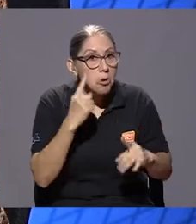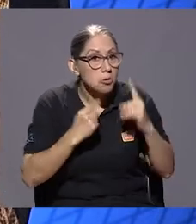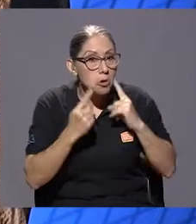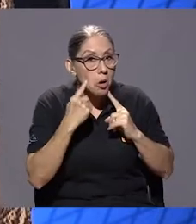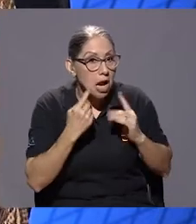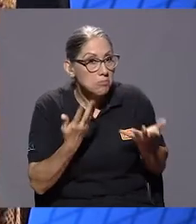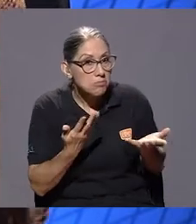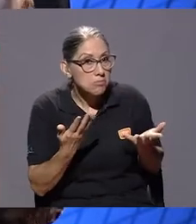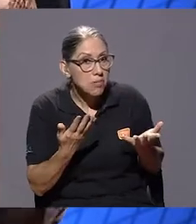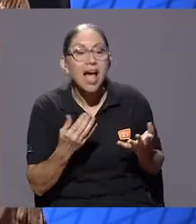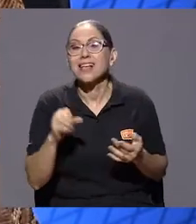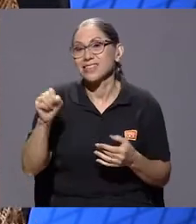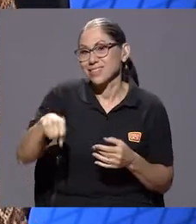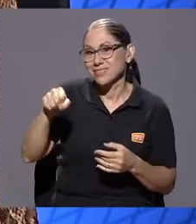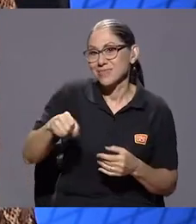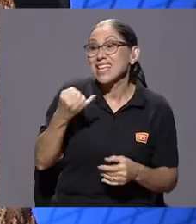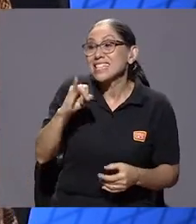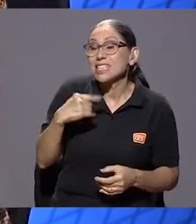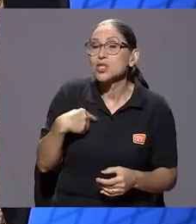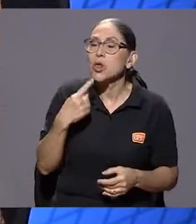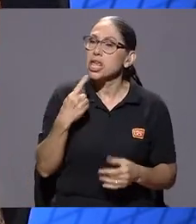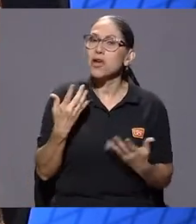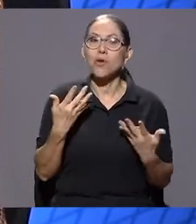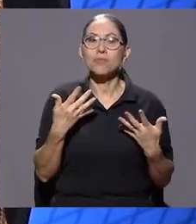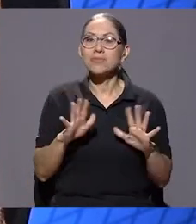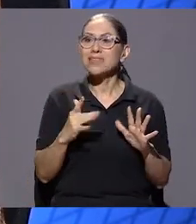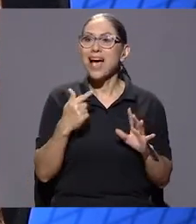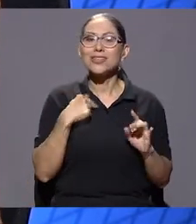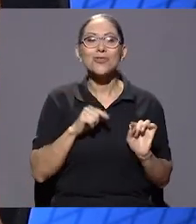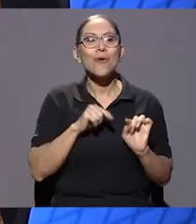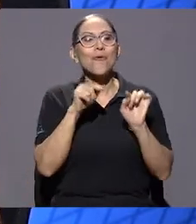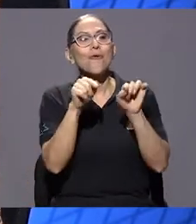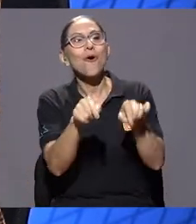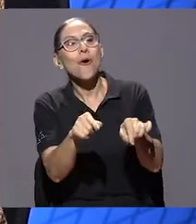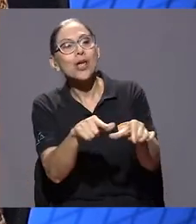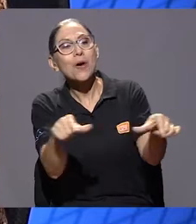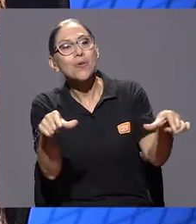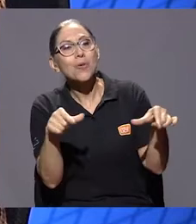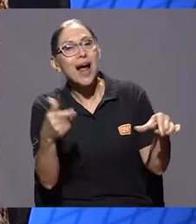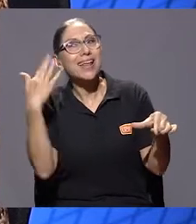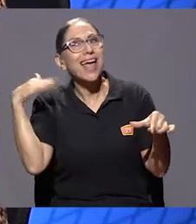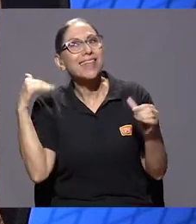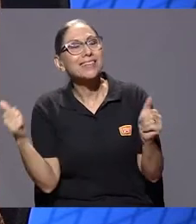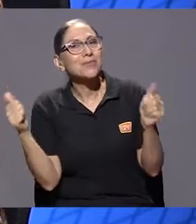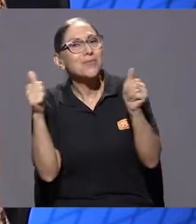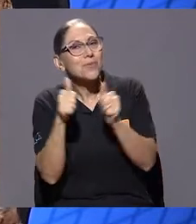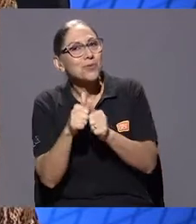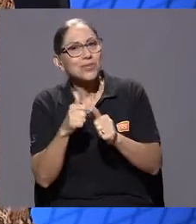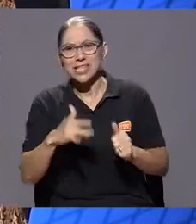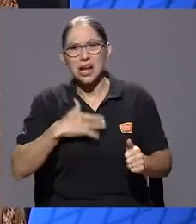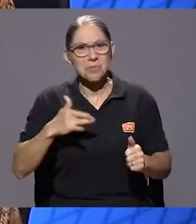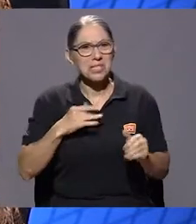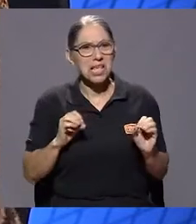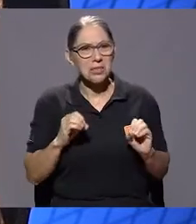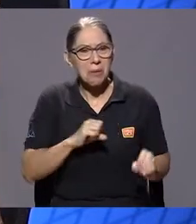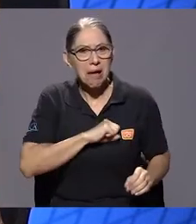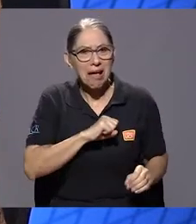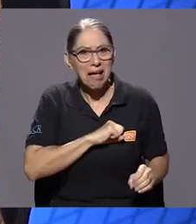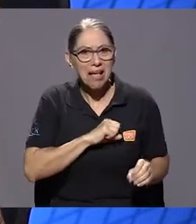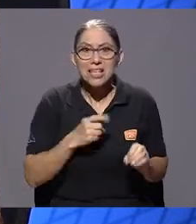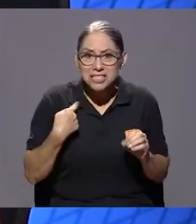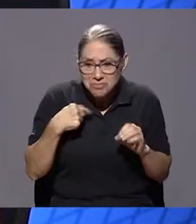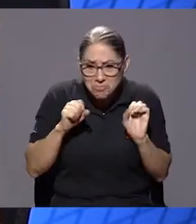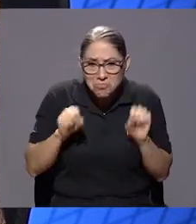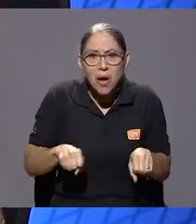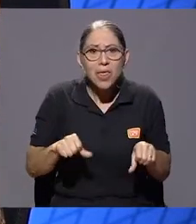mira, ya puedo pasar por este lugar sin que sienta este susto, ya puedo celebrar una Navidad, porque sí, porque mi vida está continuando, entonces sí,